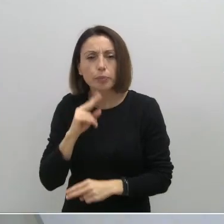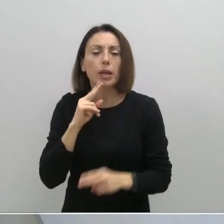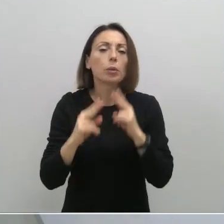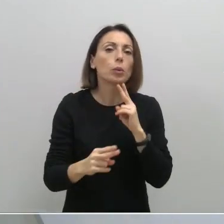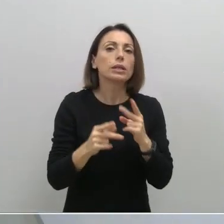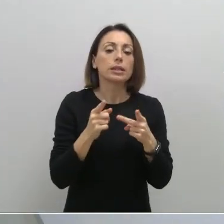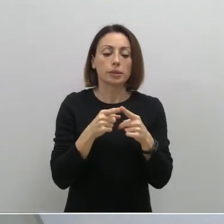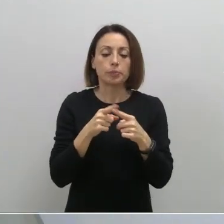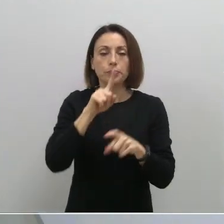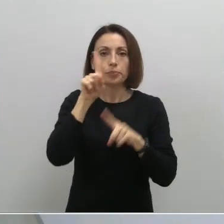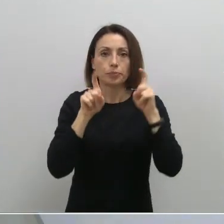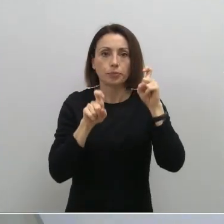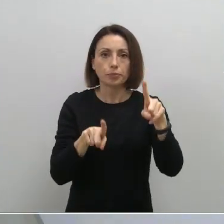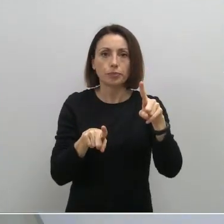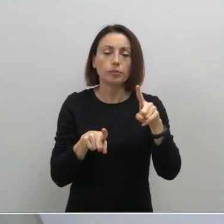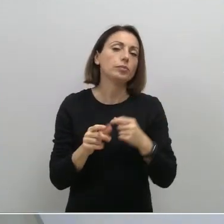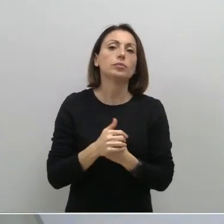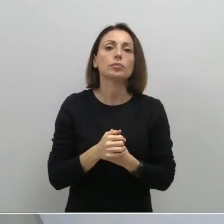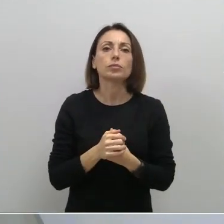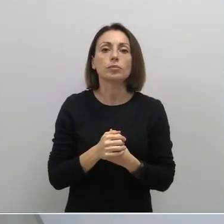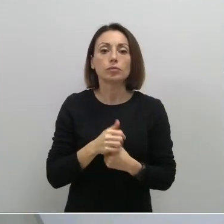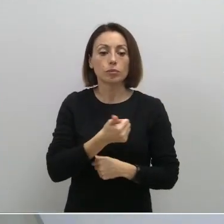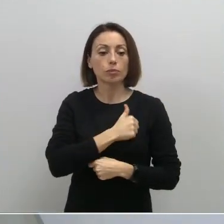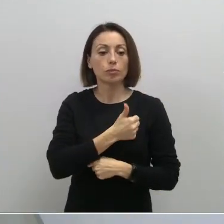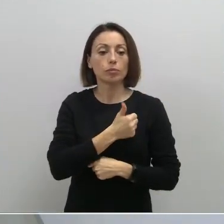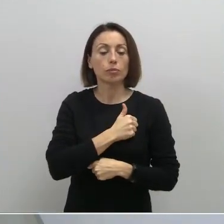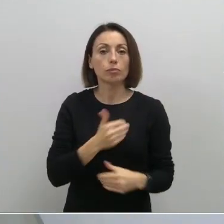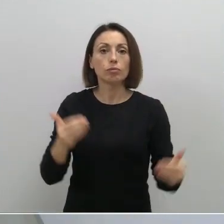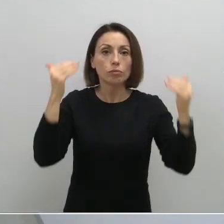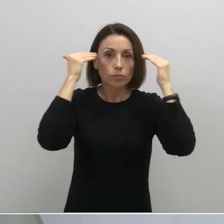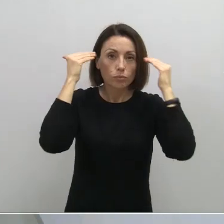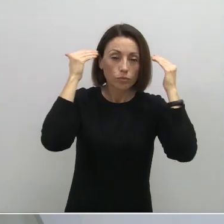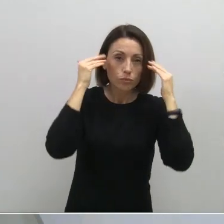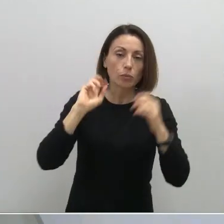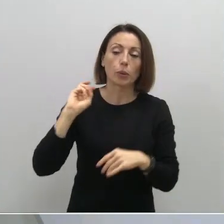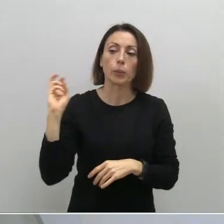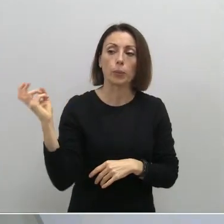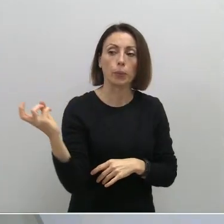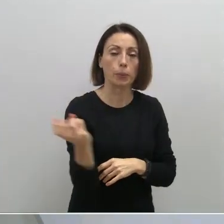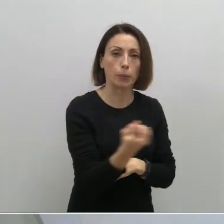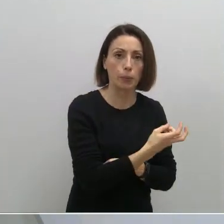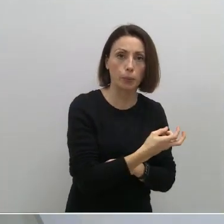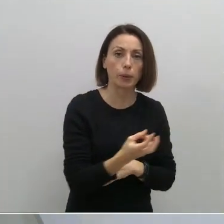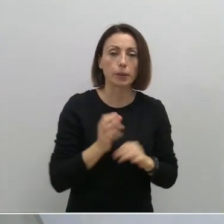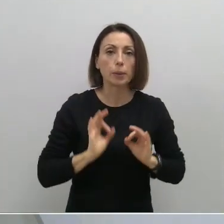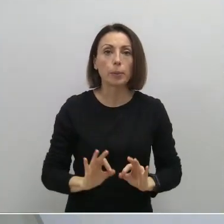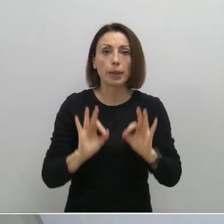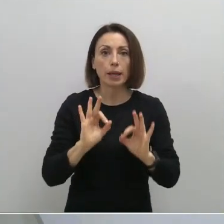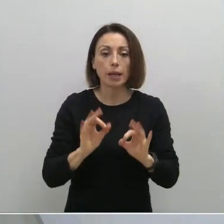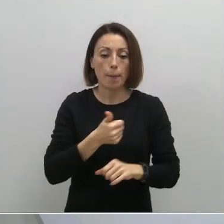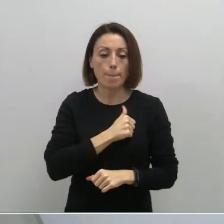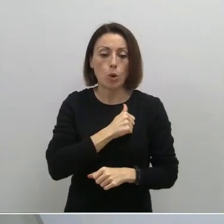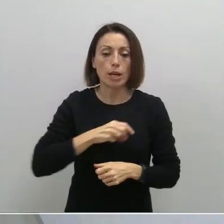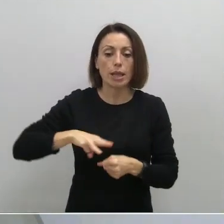respecto a la primera pregunta, son los agentes de autoridad, las policías locales y especialmente las policías